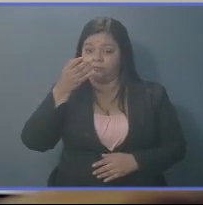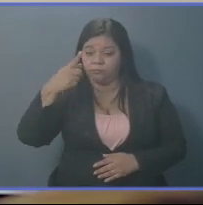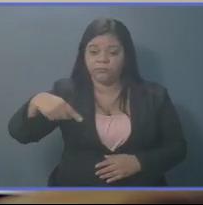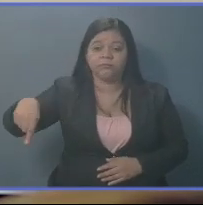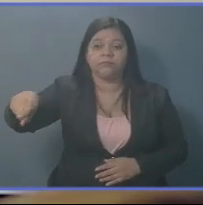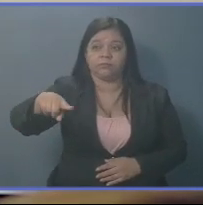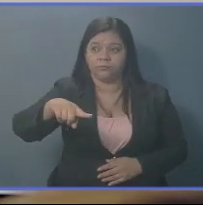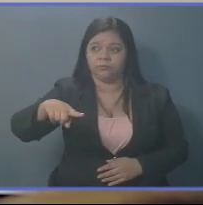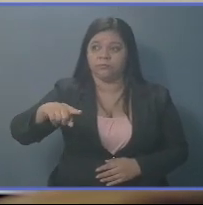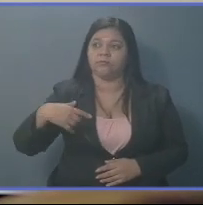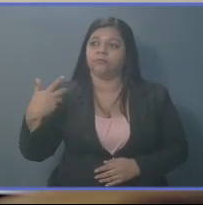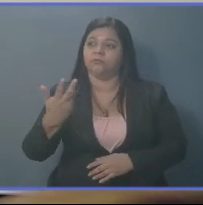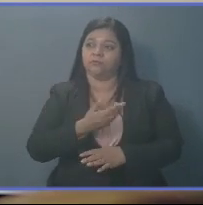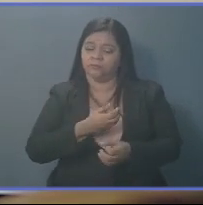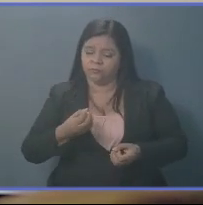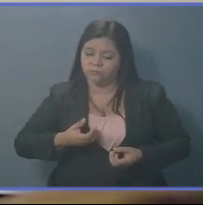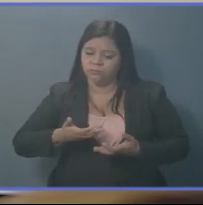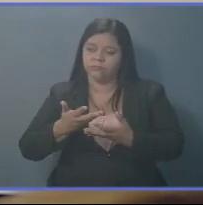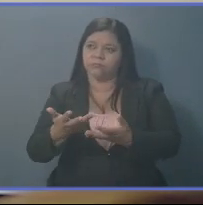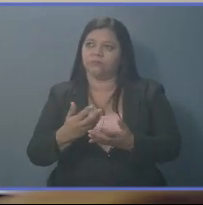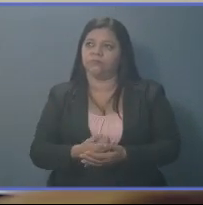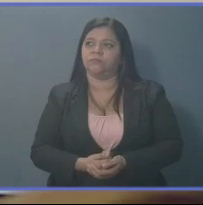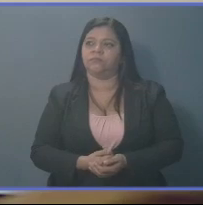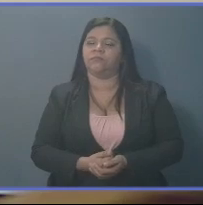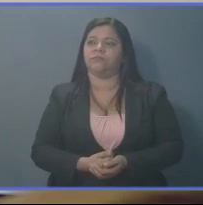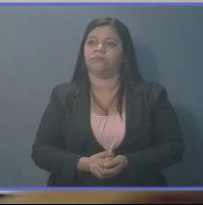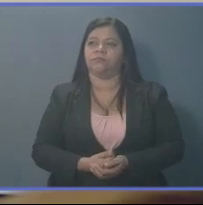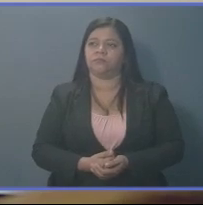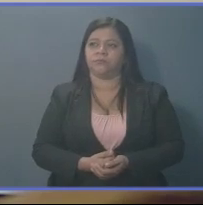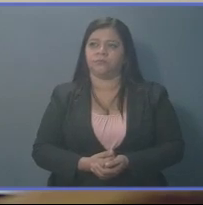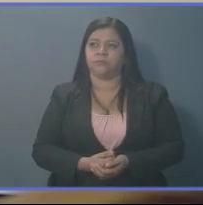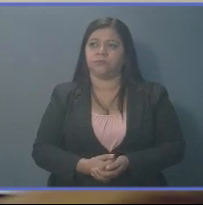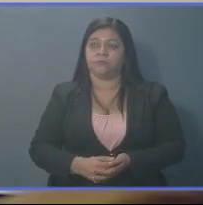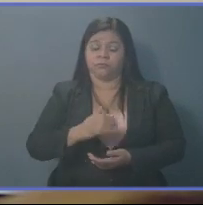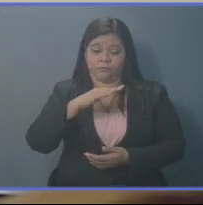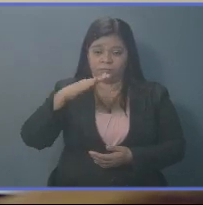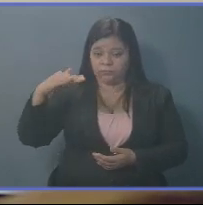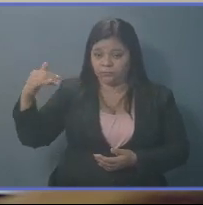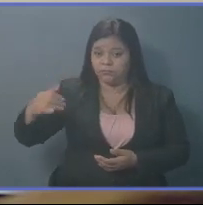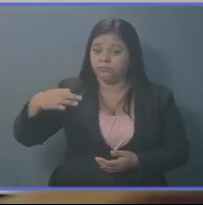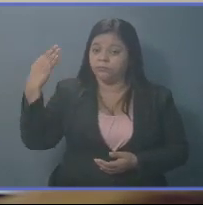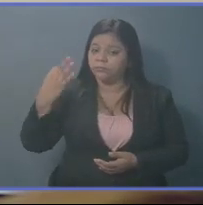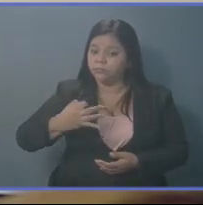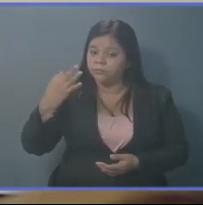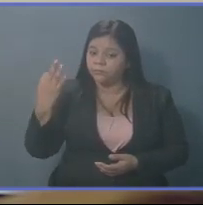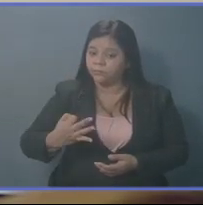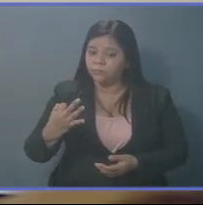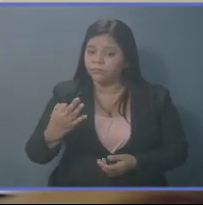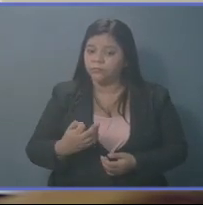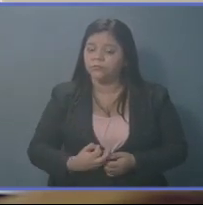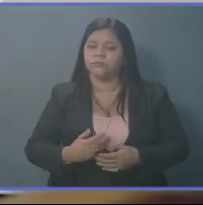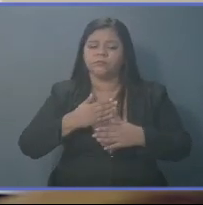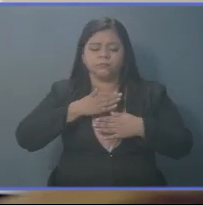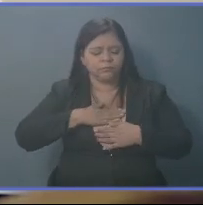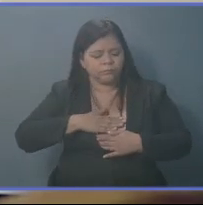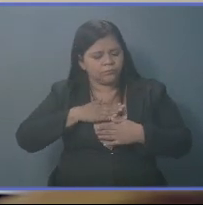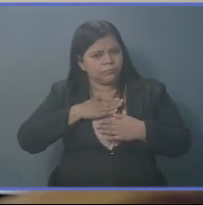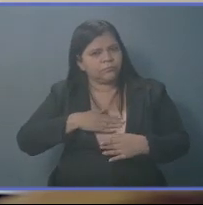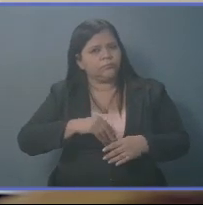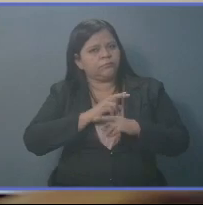debemos enviar todos nuestros mensajes. El país necesita tranquilidad.